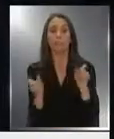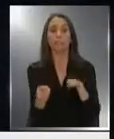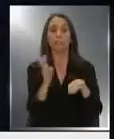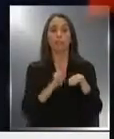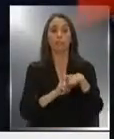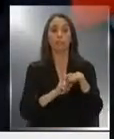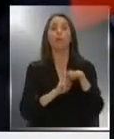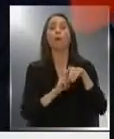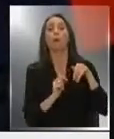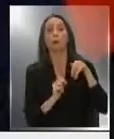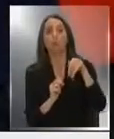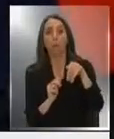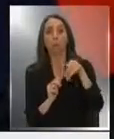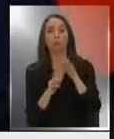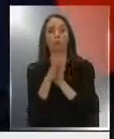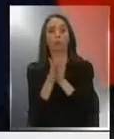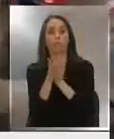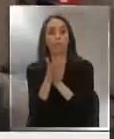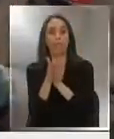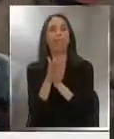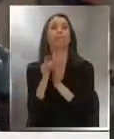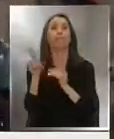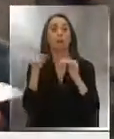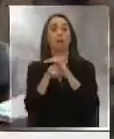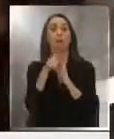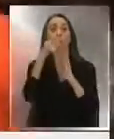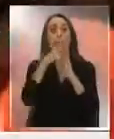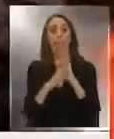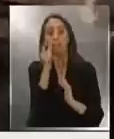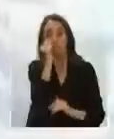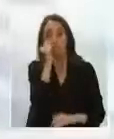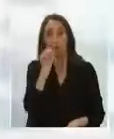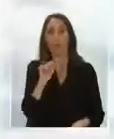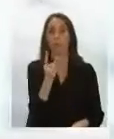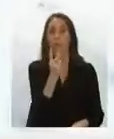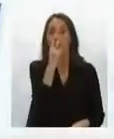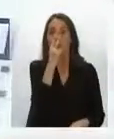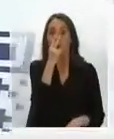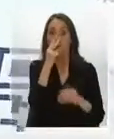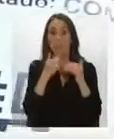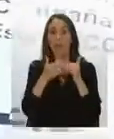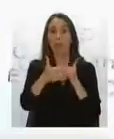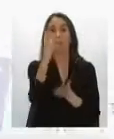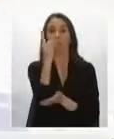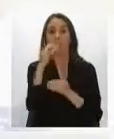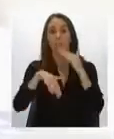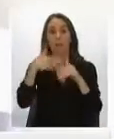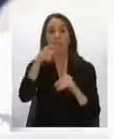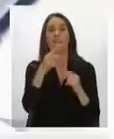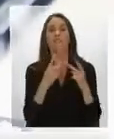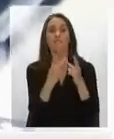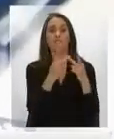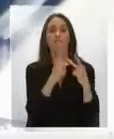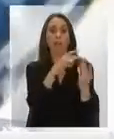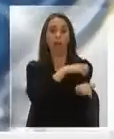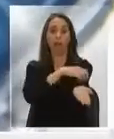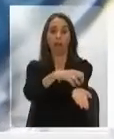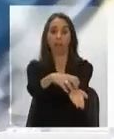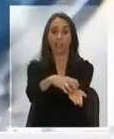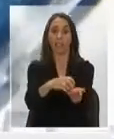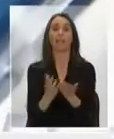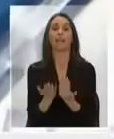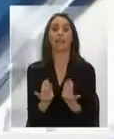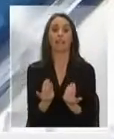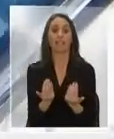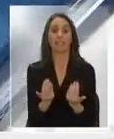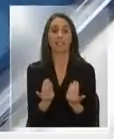transporte público, aunque sólo por el mes de octubre. Desde el primero de noviembre en adelante para cualquier viaje interregional será